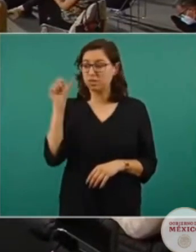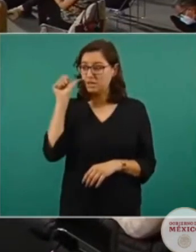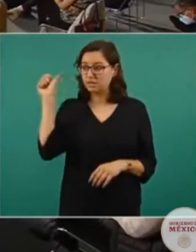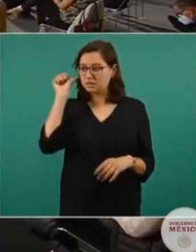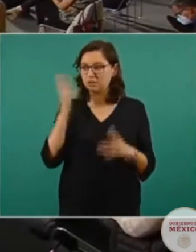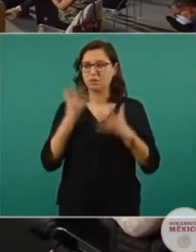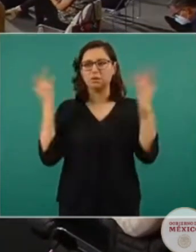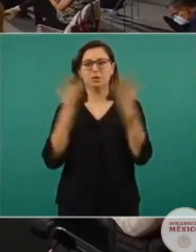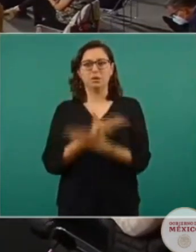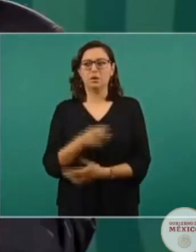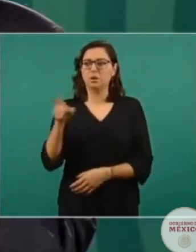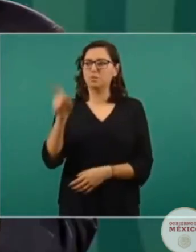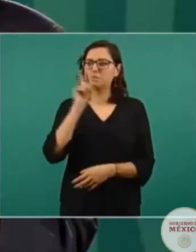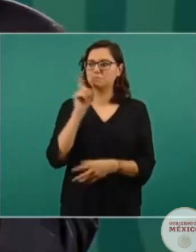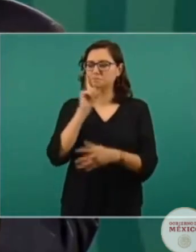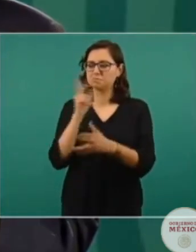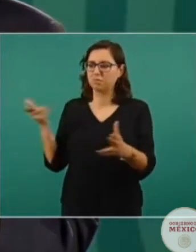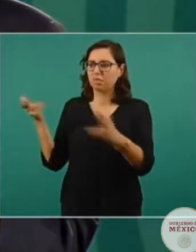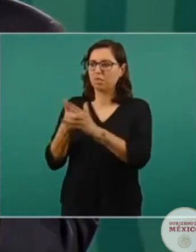candidata que fue asesinada.